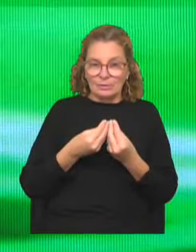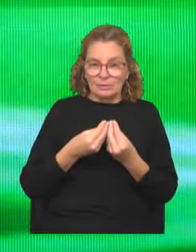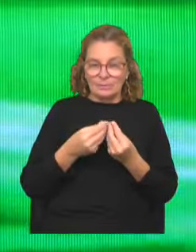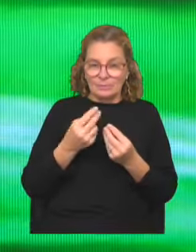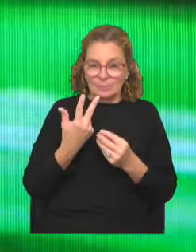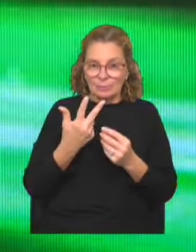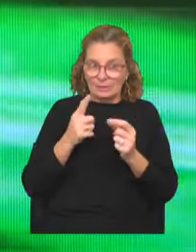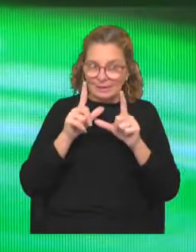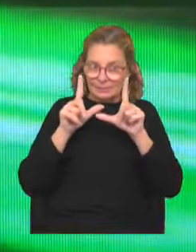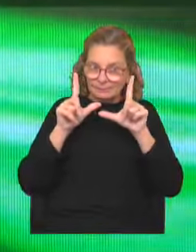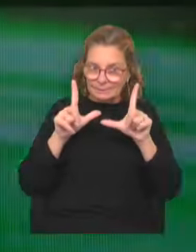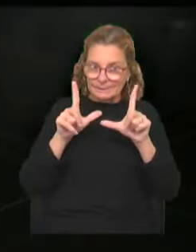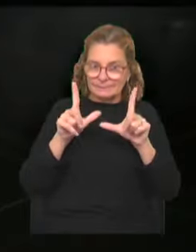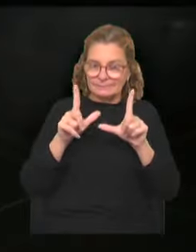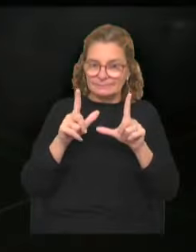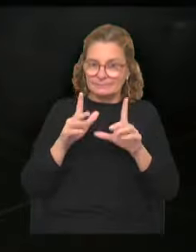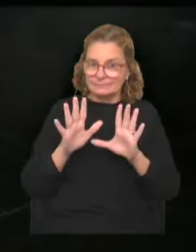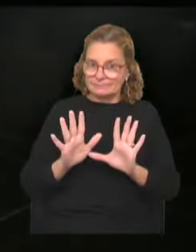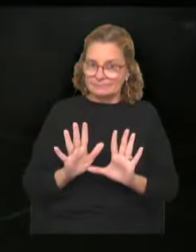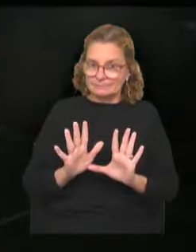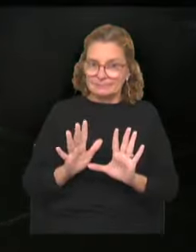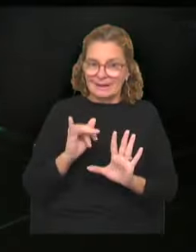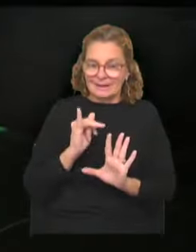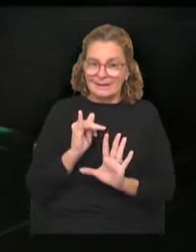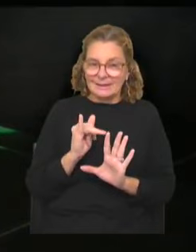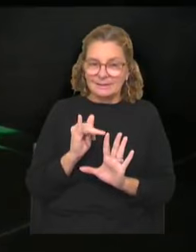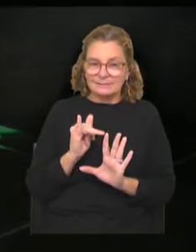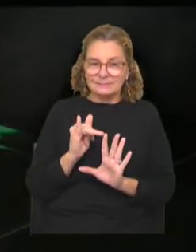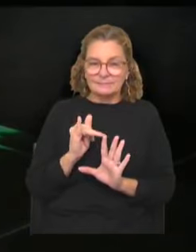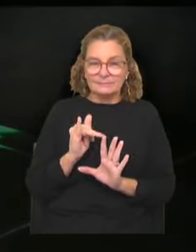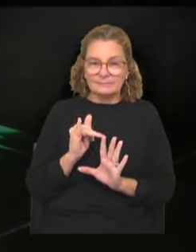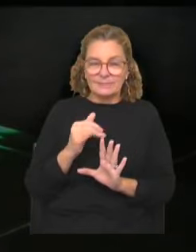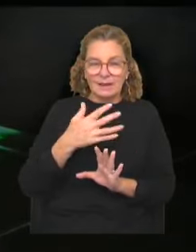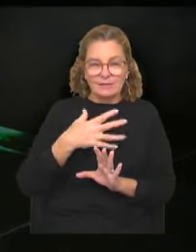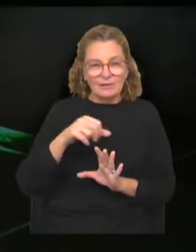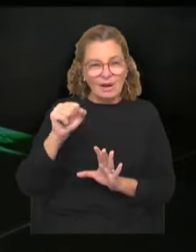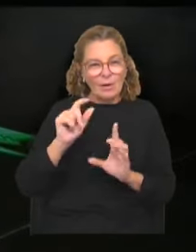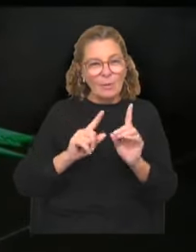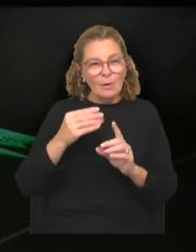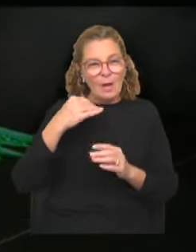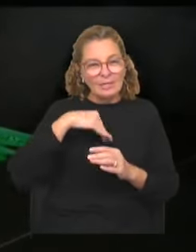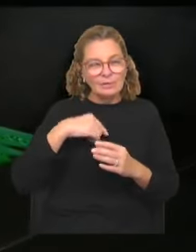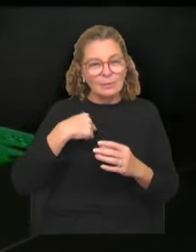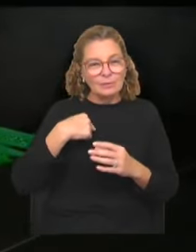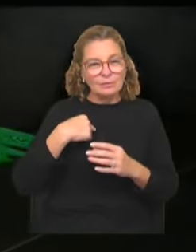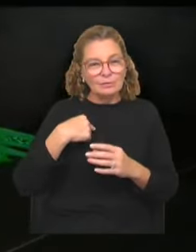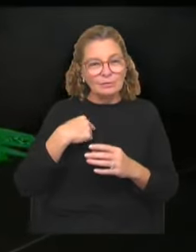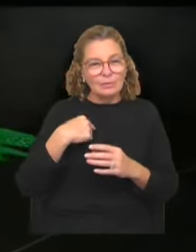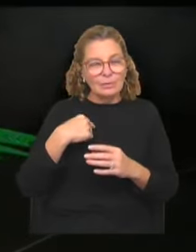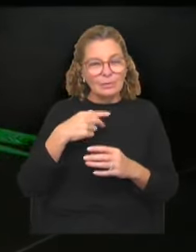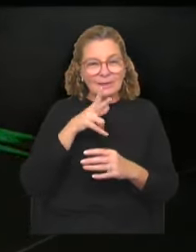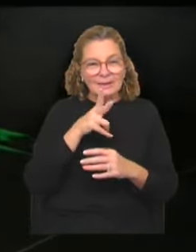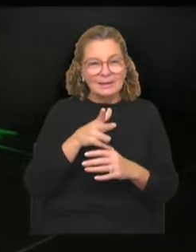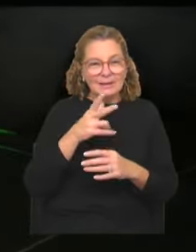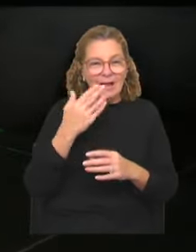me llamaron mucho la atención y sí, me llevaron como a algo personal, que tiene que ver con que yo en ese momento, mi hija